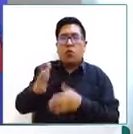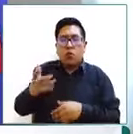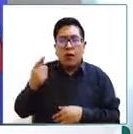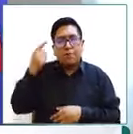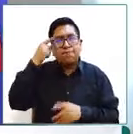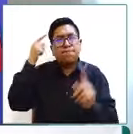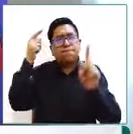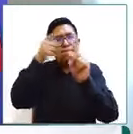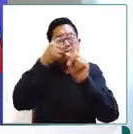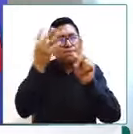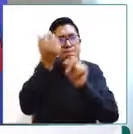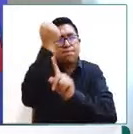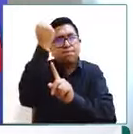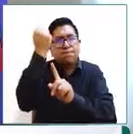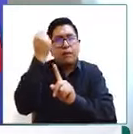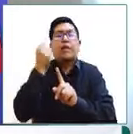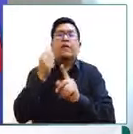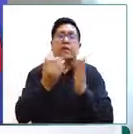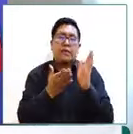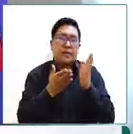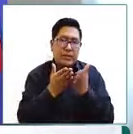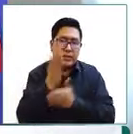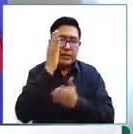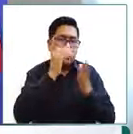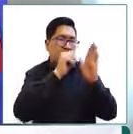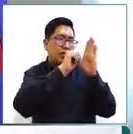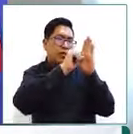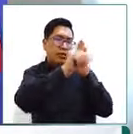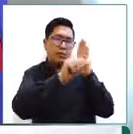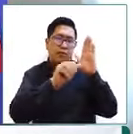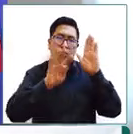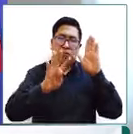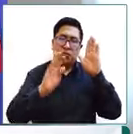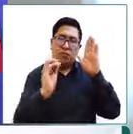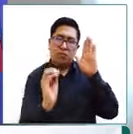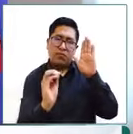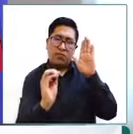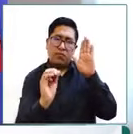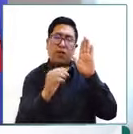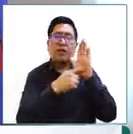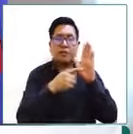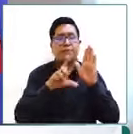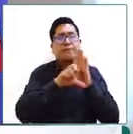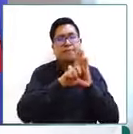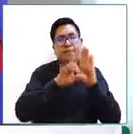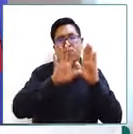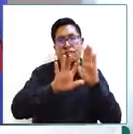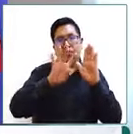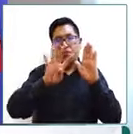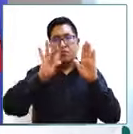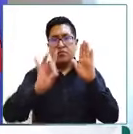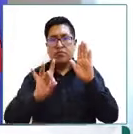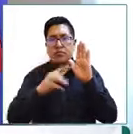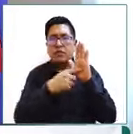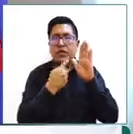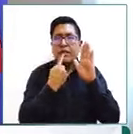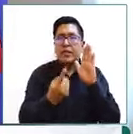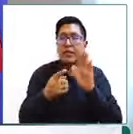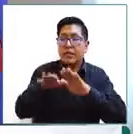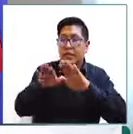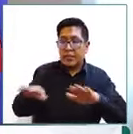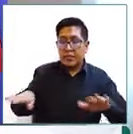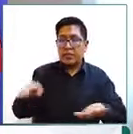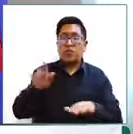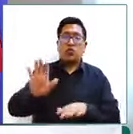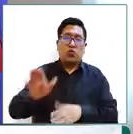amplía este derecho establecido en el artículo 40 del Código Niña, Niño y Adolescente, cuando nos dice que no solamente es el derecho del niño a mantener